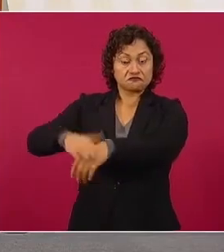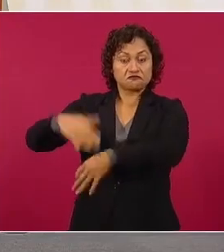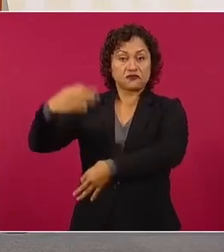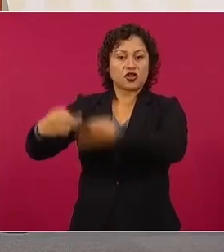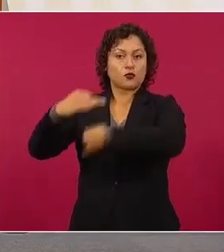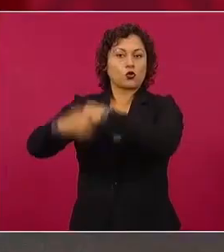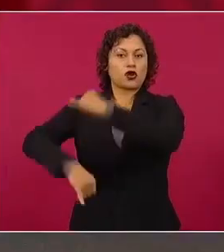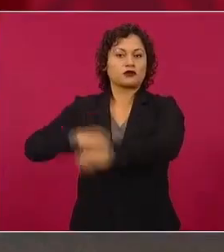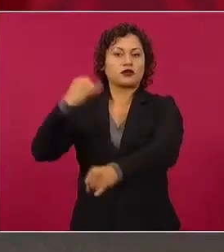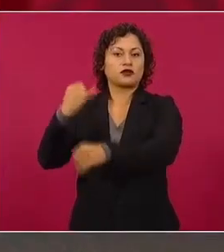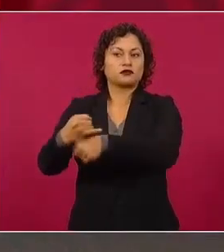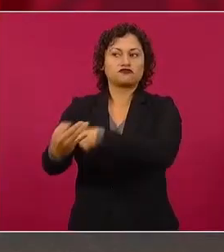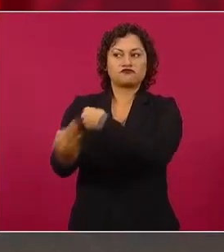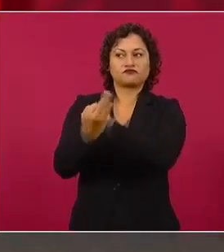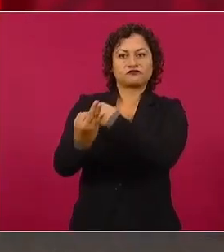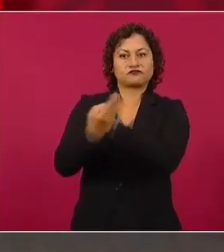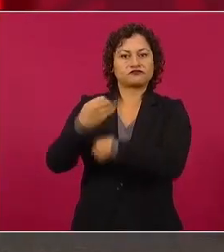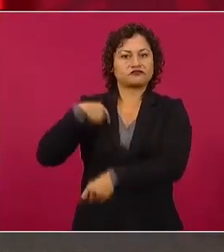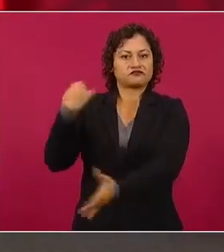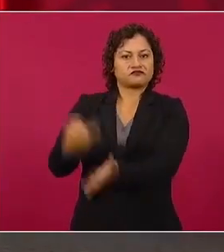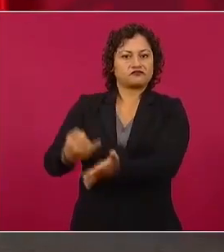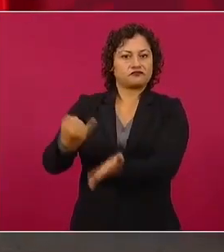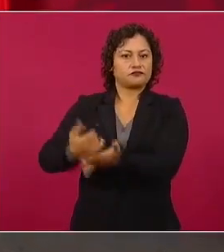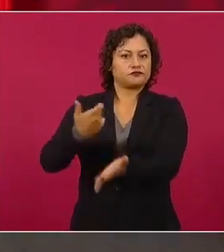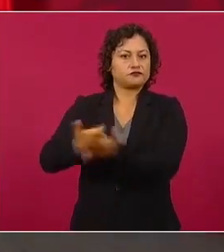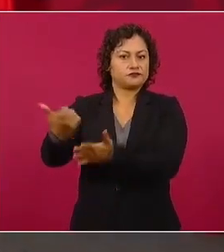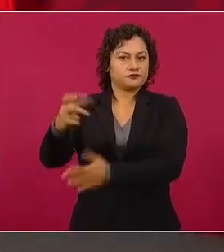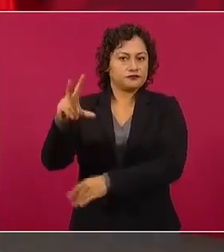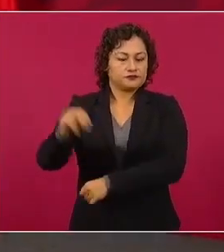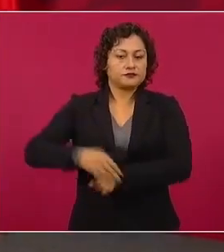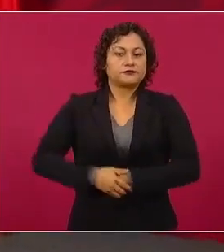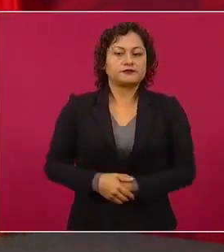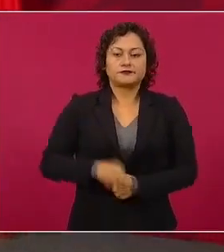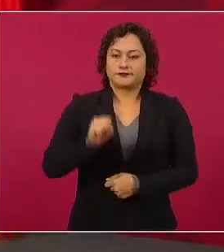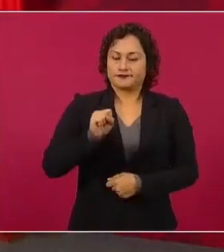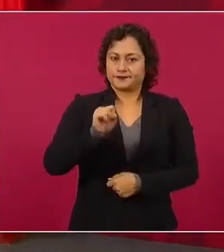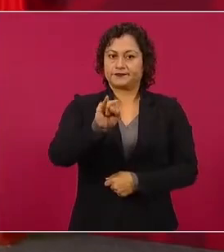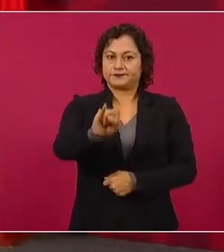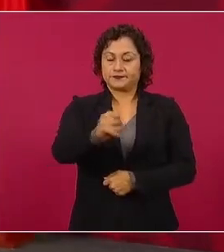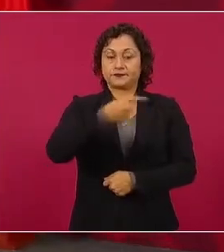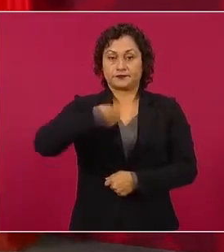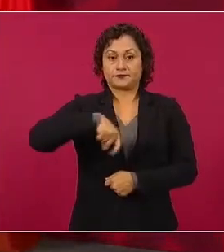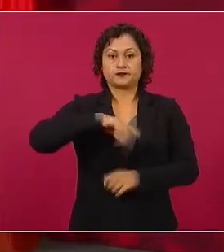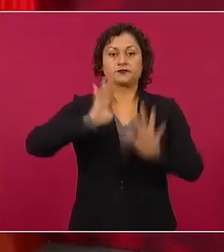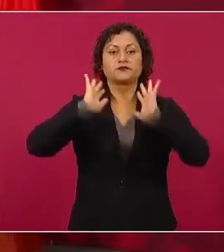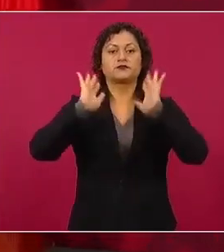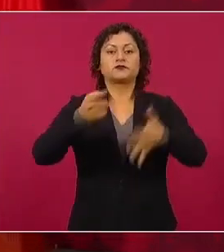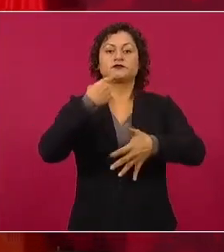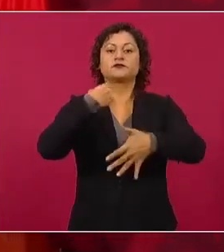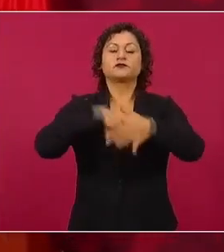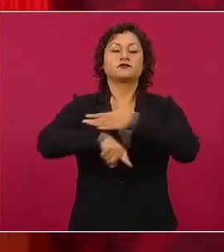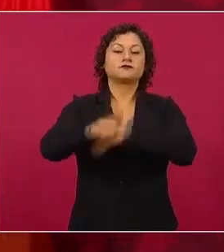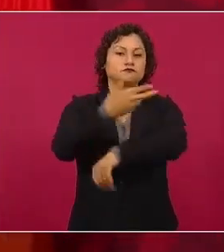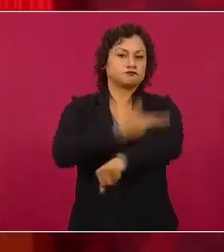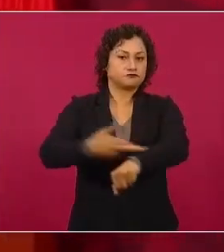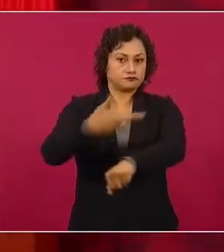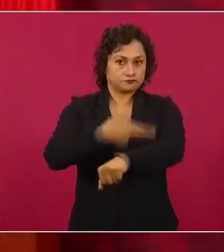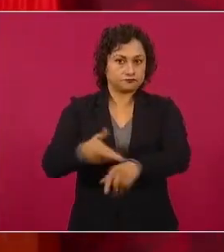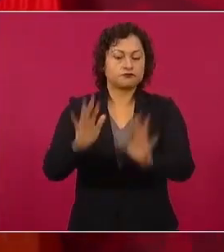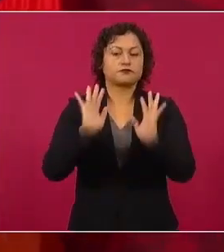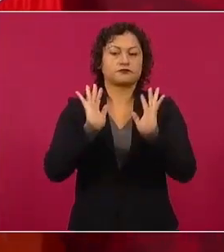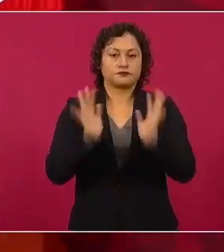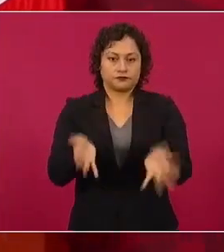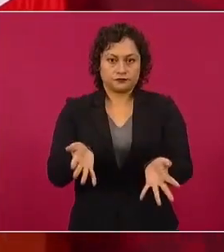Entonces, sí existe una denuncia de parte nuestra que está